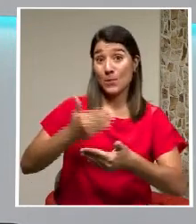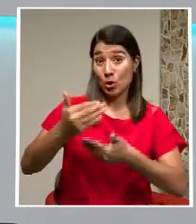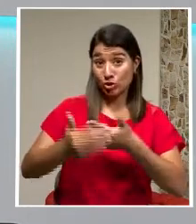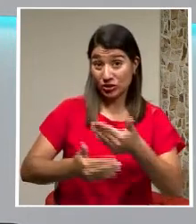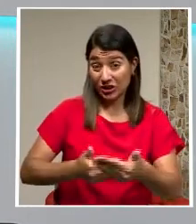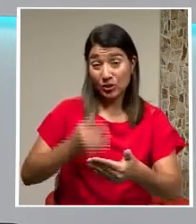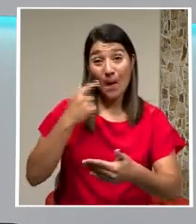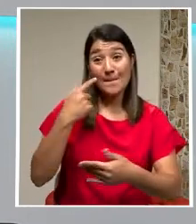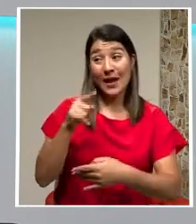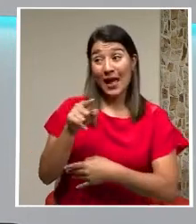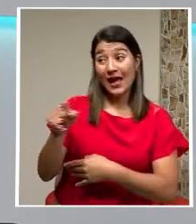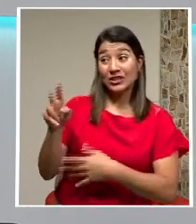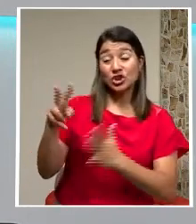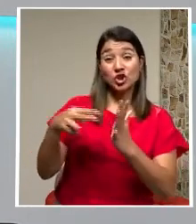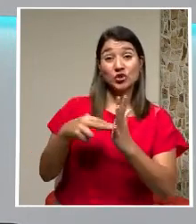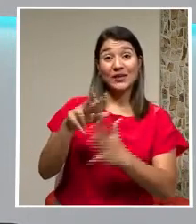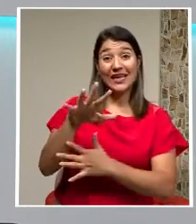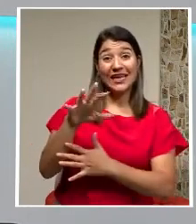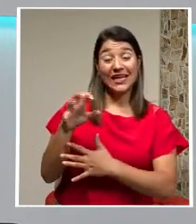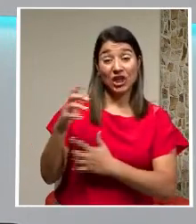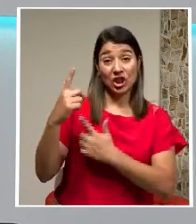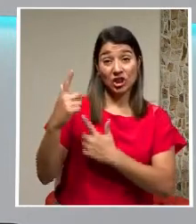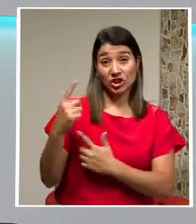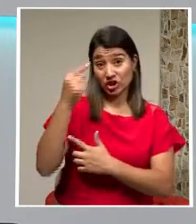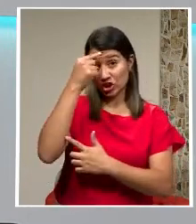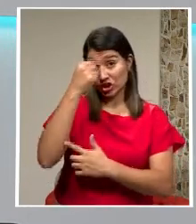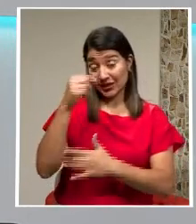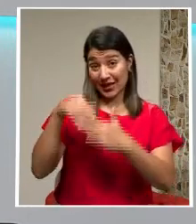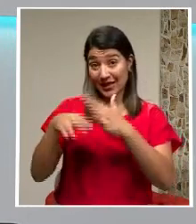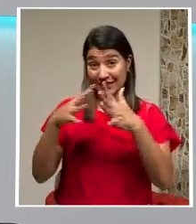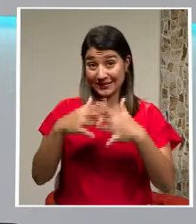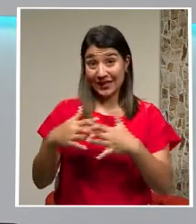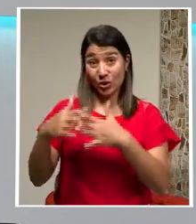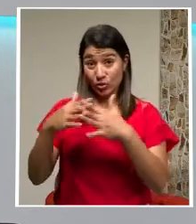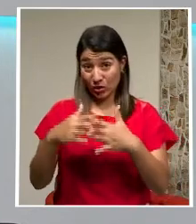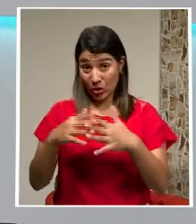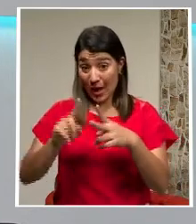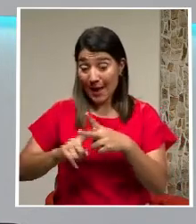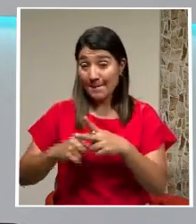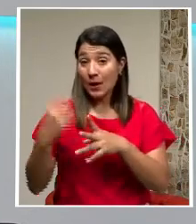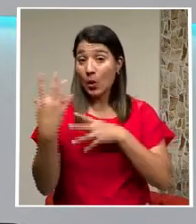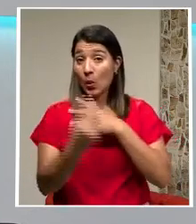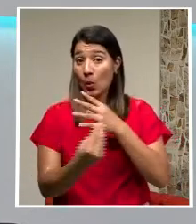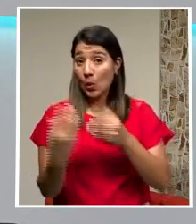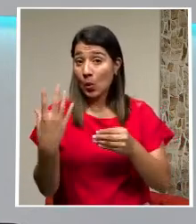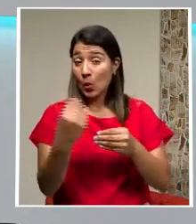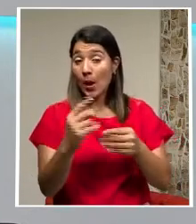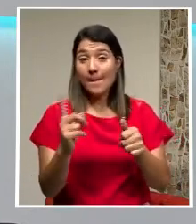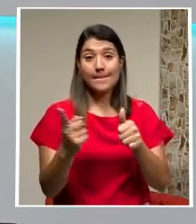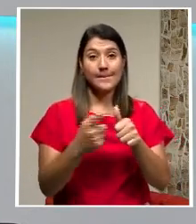.500 Soldados Estadounidenses De Afganistán Comenzará El primero de mayo